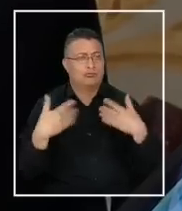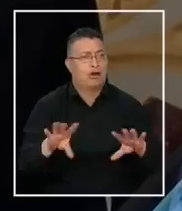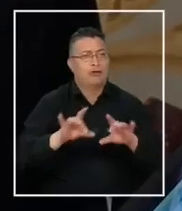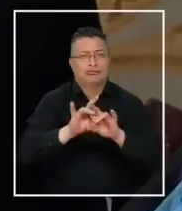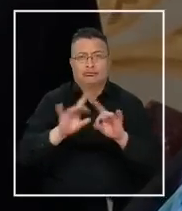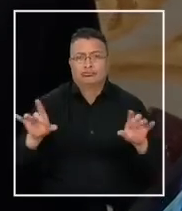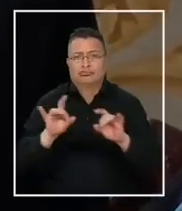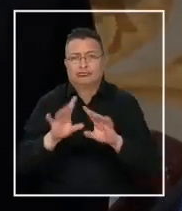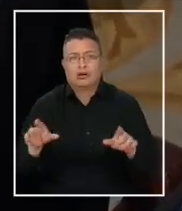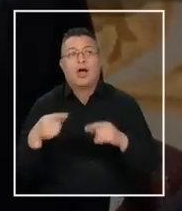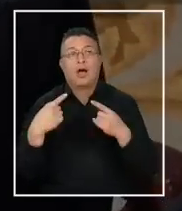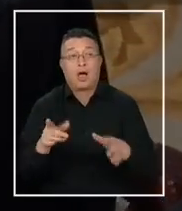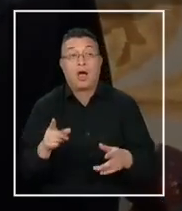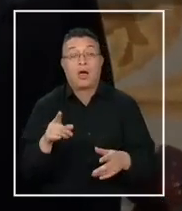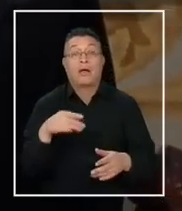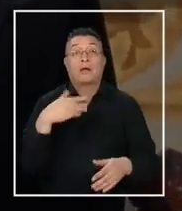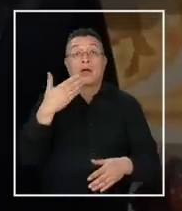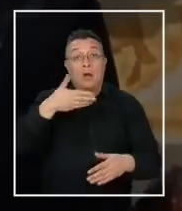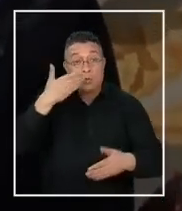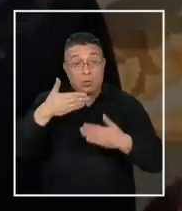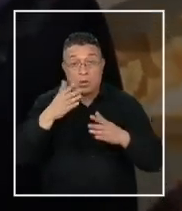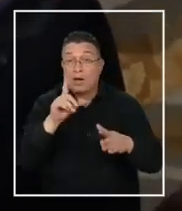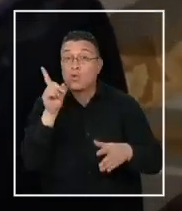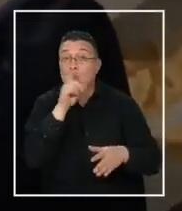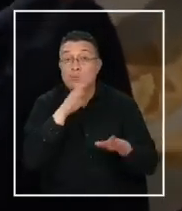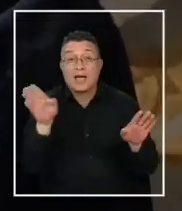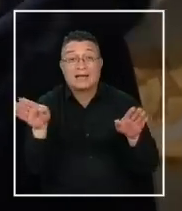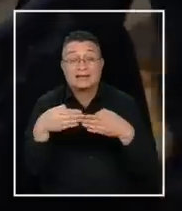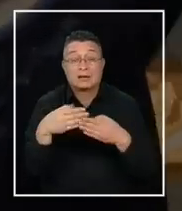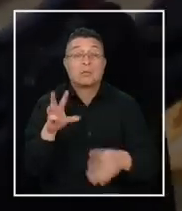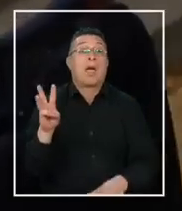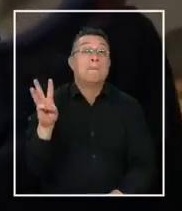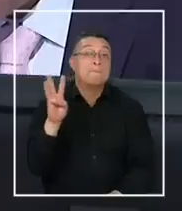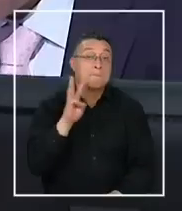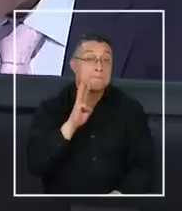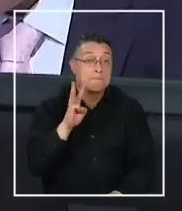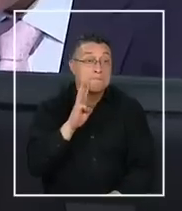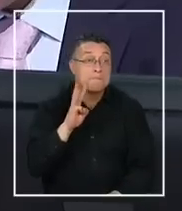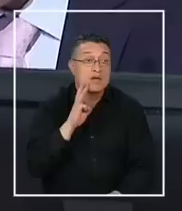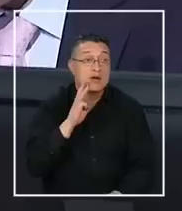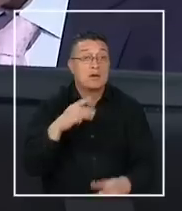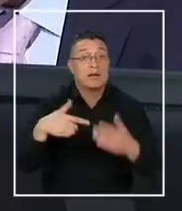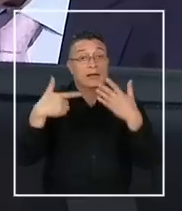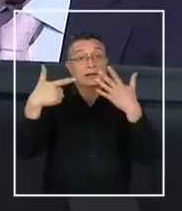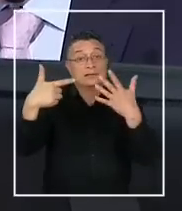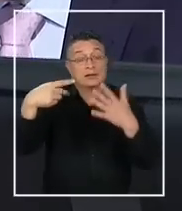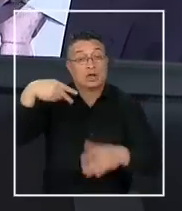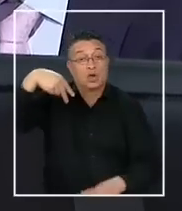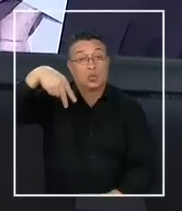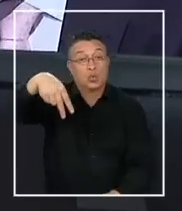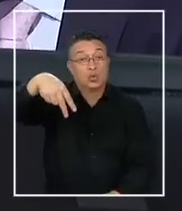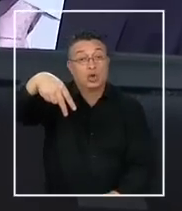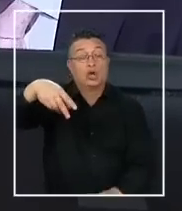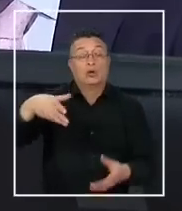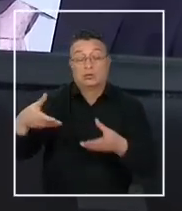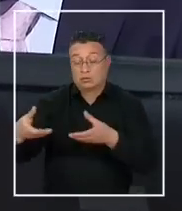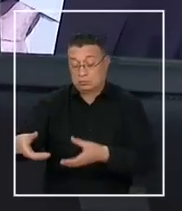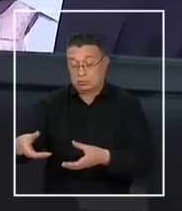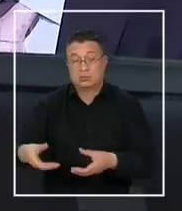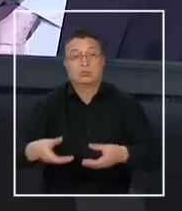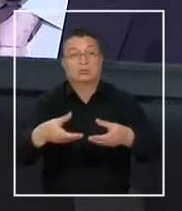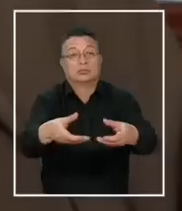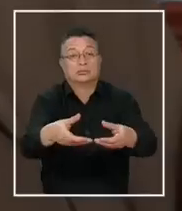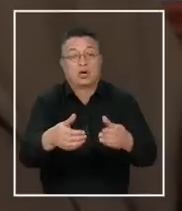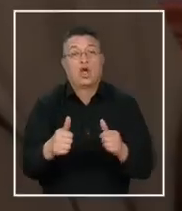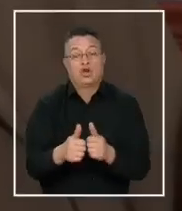¡Gracias! Ese día darán sus discursos de cierre ya para el miércoles 7 de junio, entregarle esto al